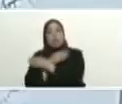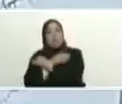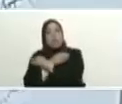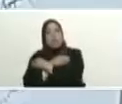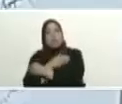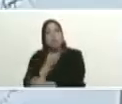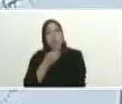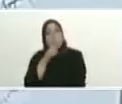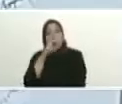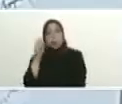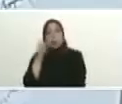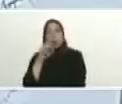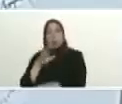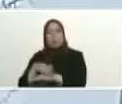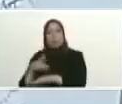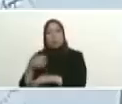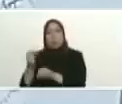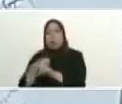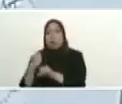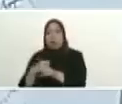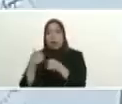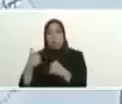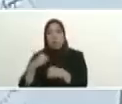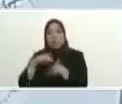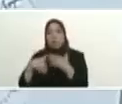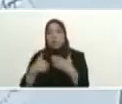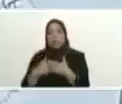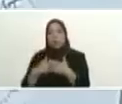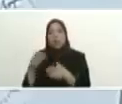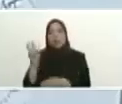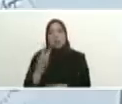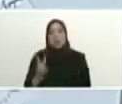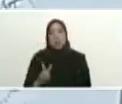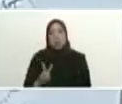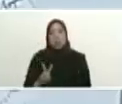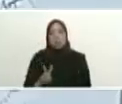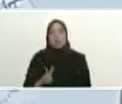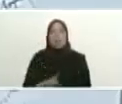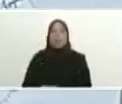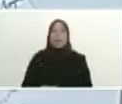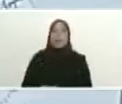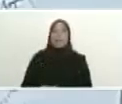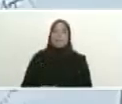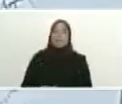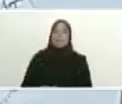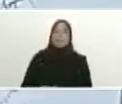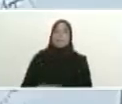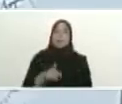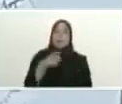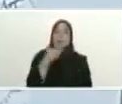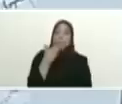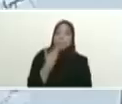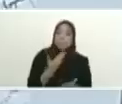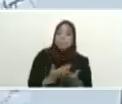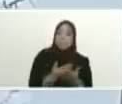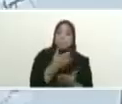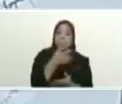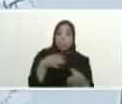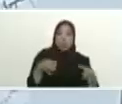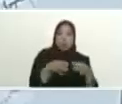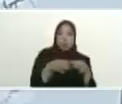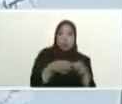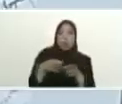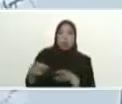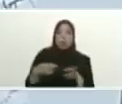gestión que ha hecho en nuestro país nosotros vivimos en una comunidad que ha sido bastante afectada por el río Torbes